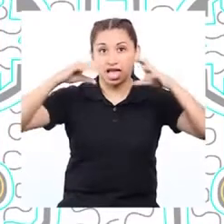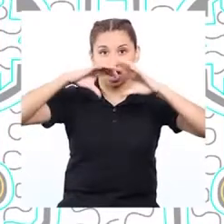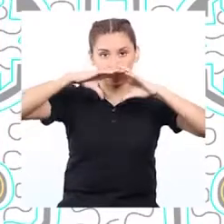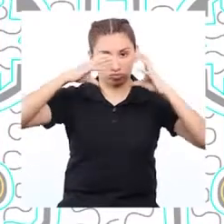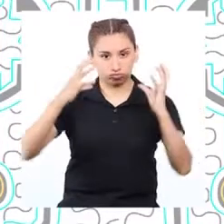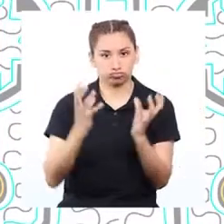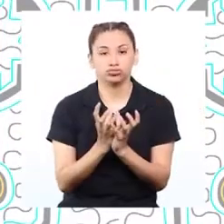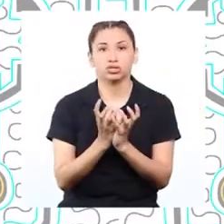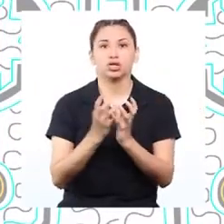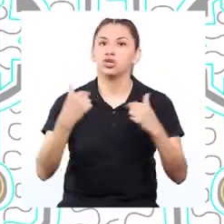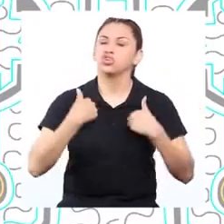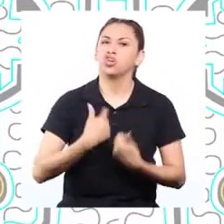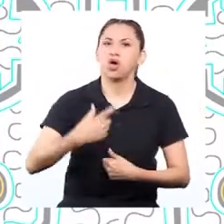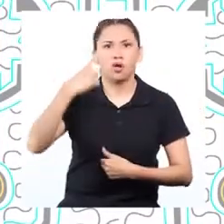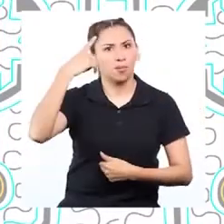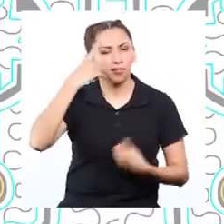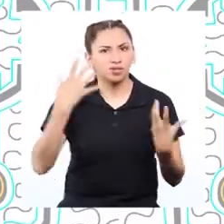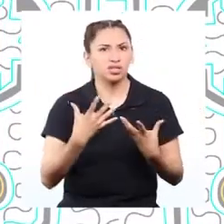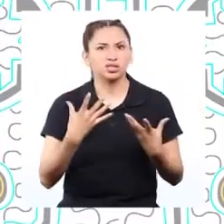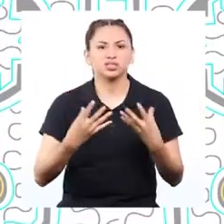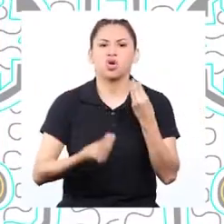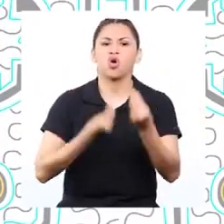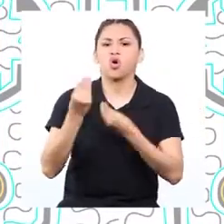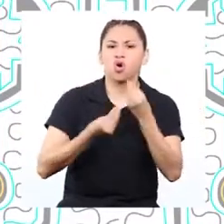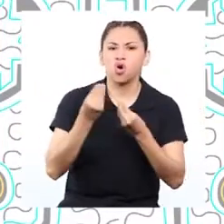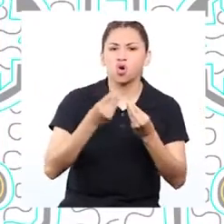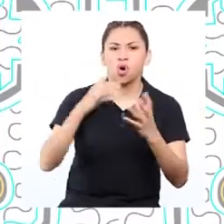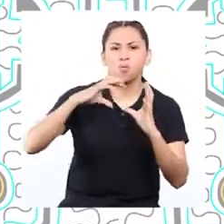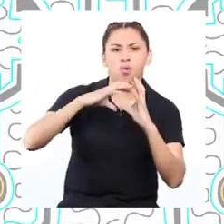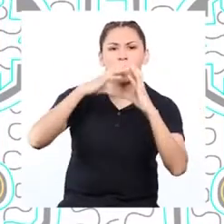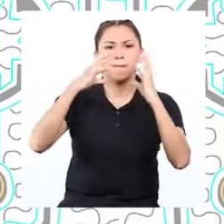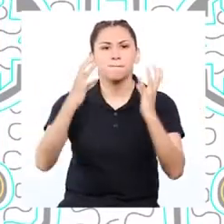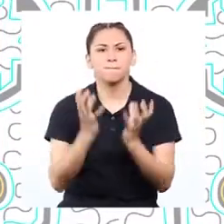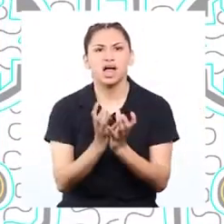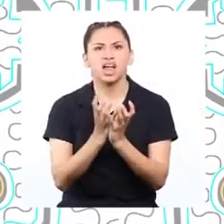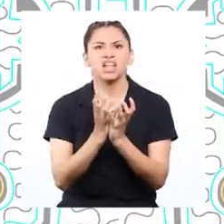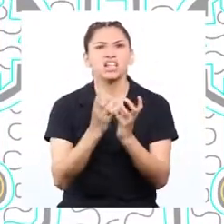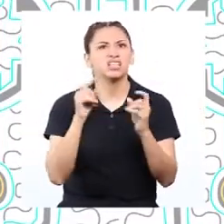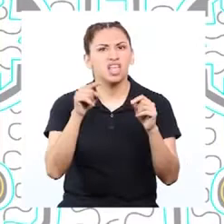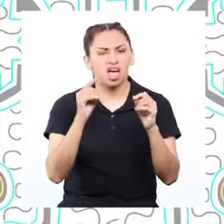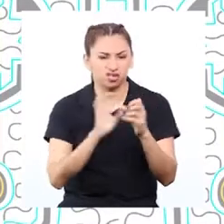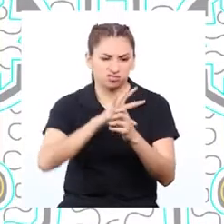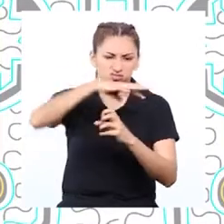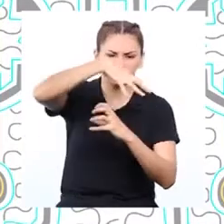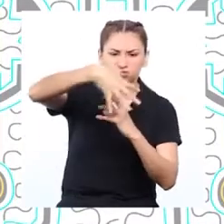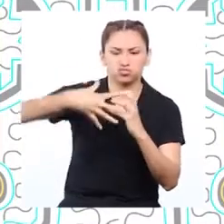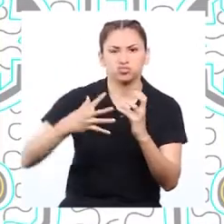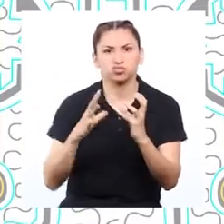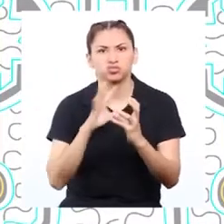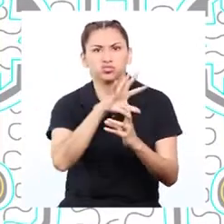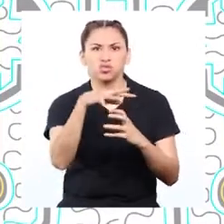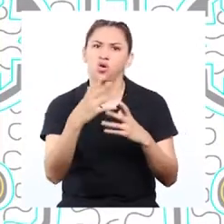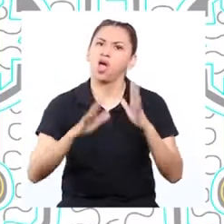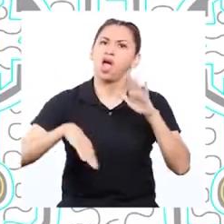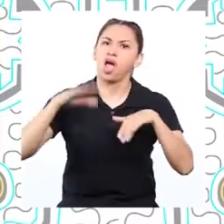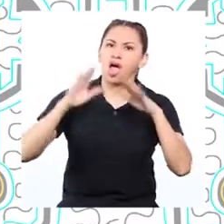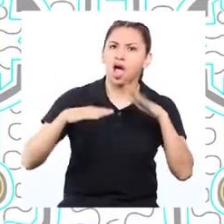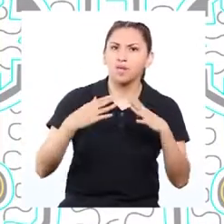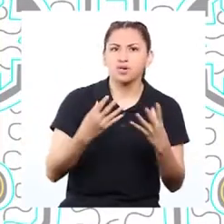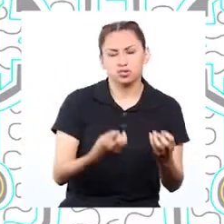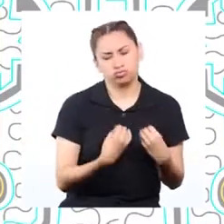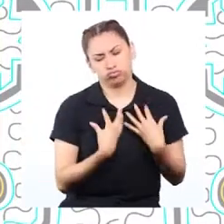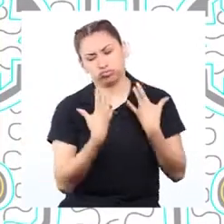me he quedado pensando, ¿cómo algo que beneficia al planeta como el efecto invernadero puede también